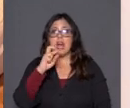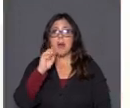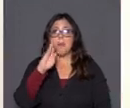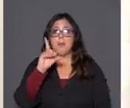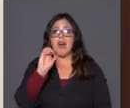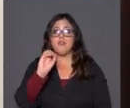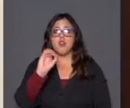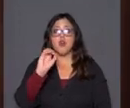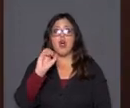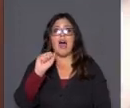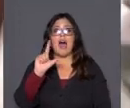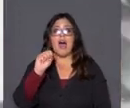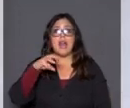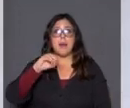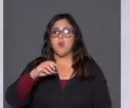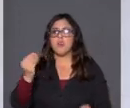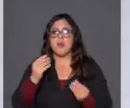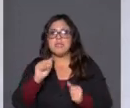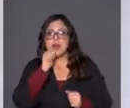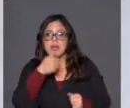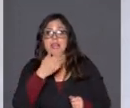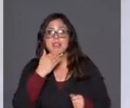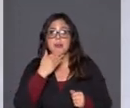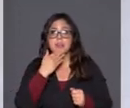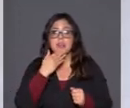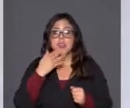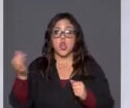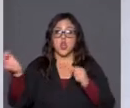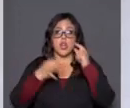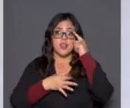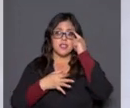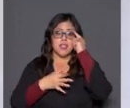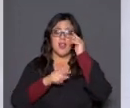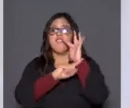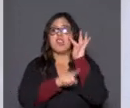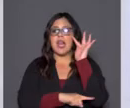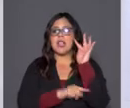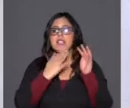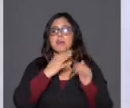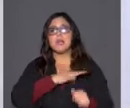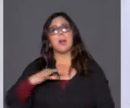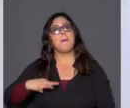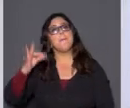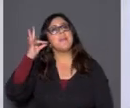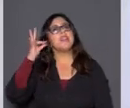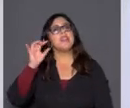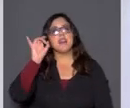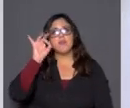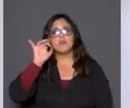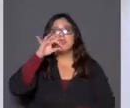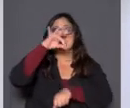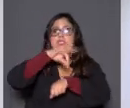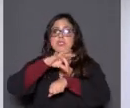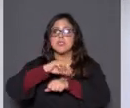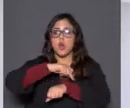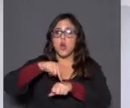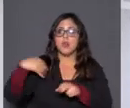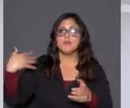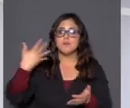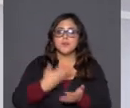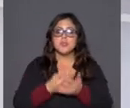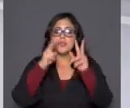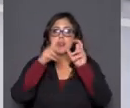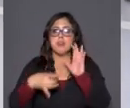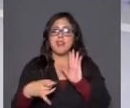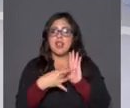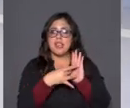de mañana y se desprende también de lo que se ha dicho por la Fiscalía y también por la Ministra del Interior en estas últimas horas respecto de los delitos